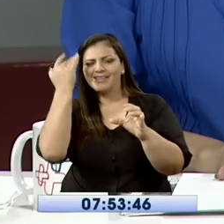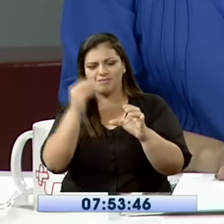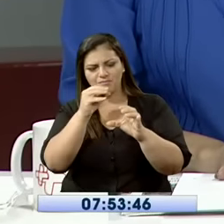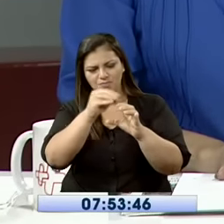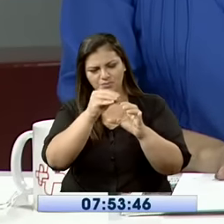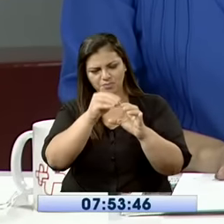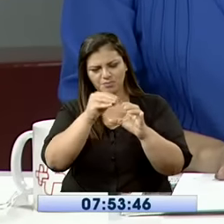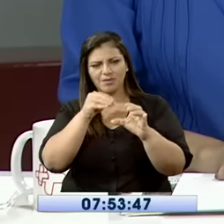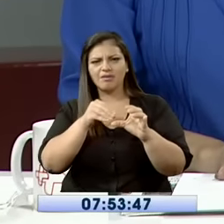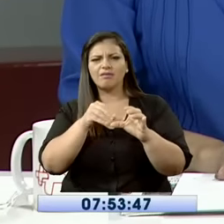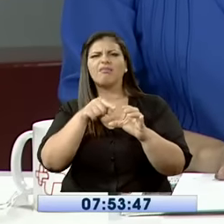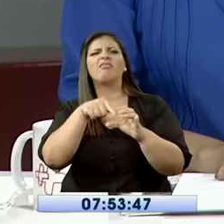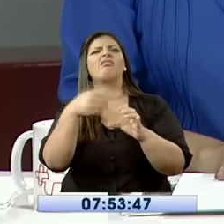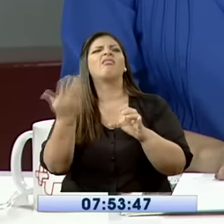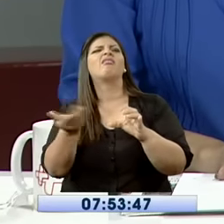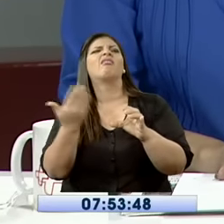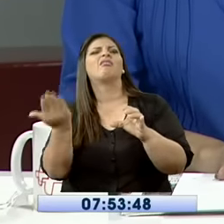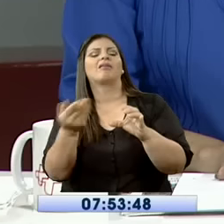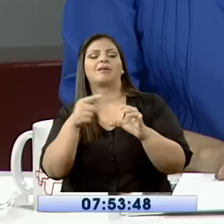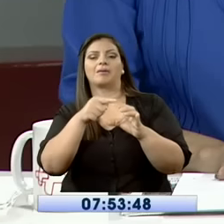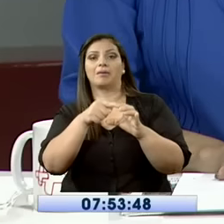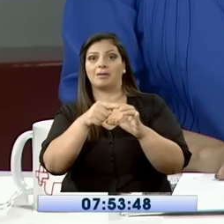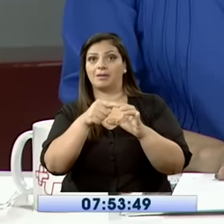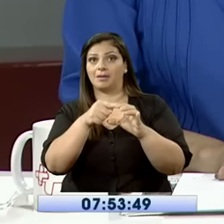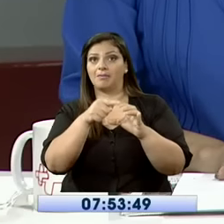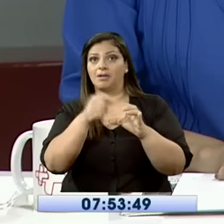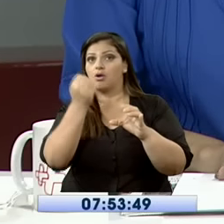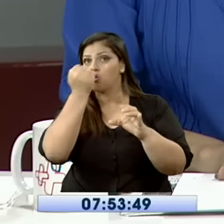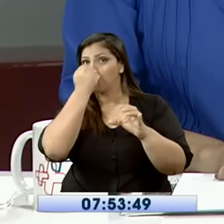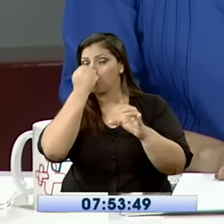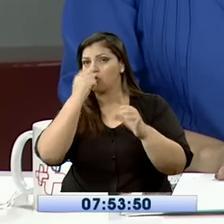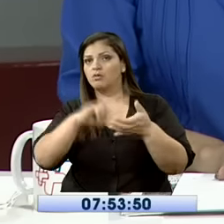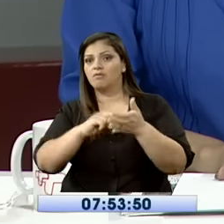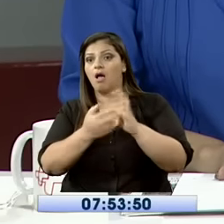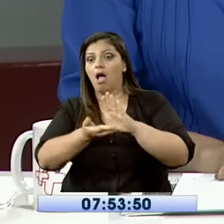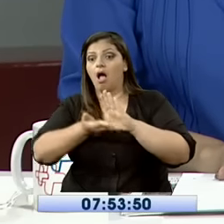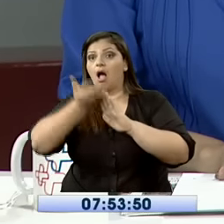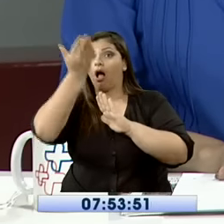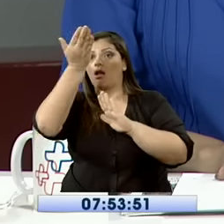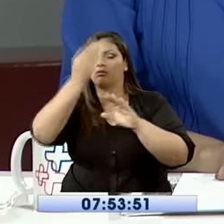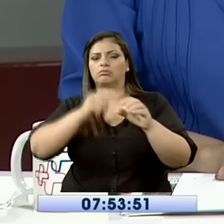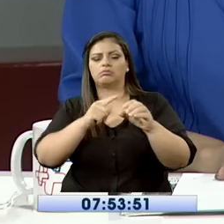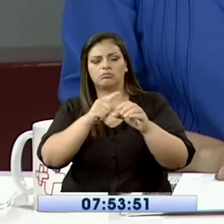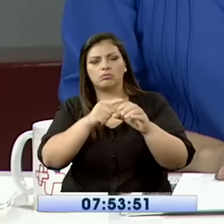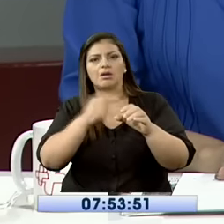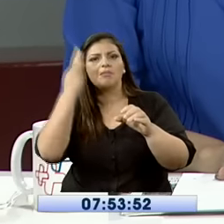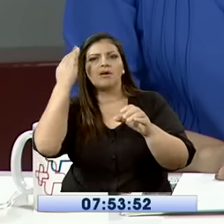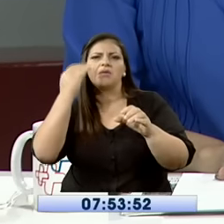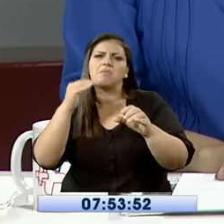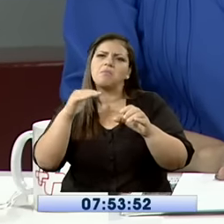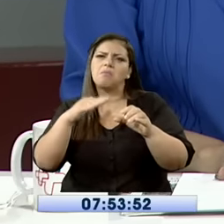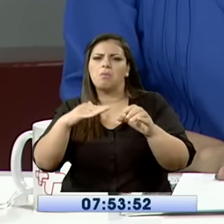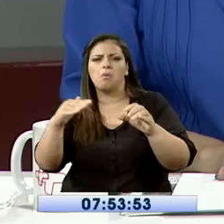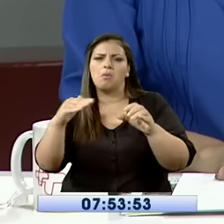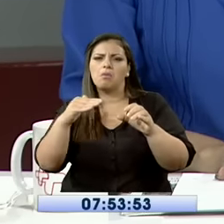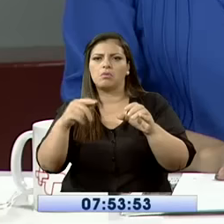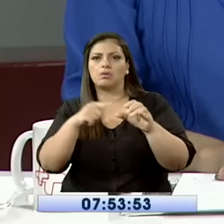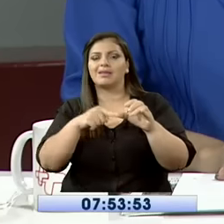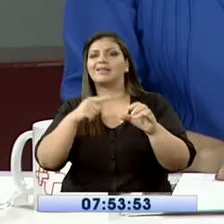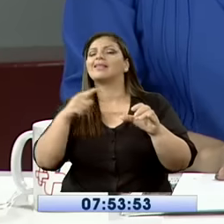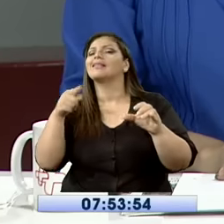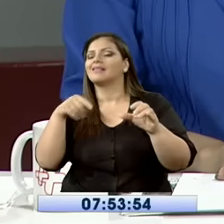procesados que se identifican con colores verdes, amarillo y rojo, de acuerdo a su nivel de grasas, azúcares y sal.